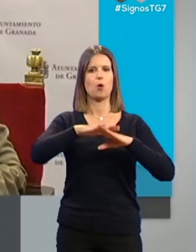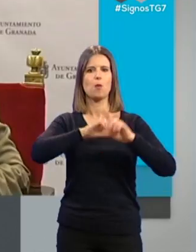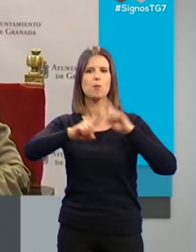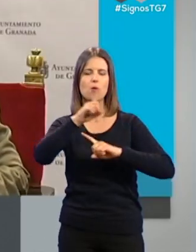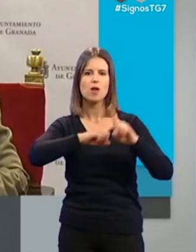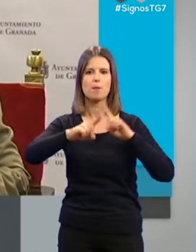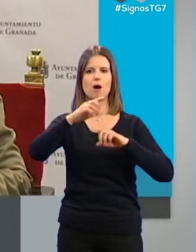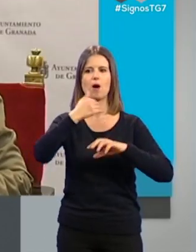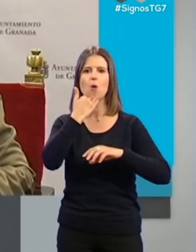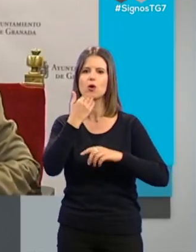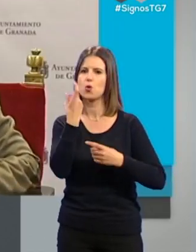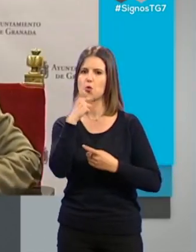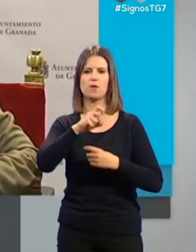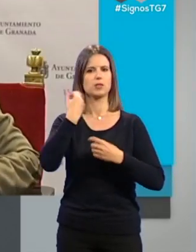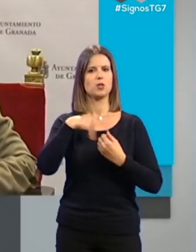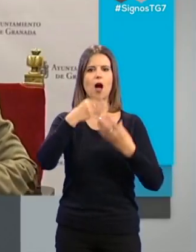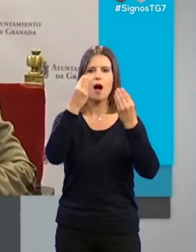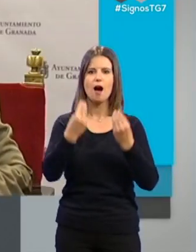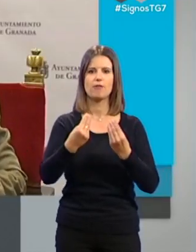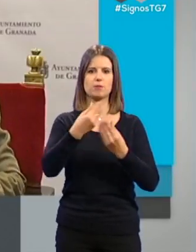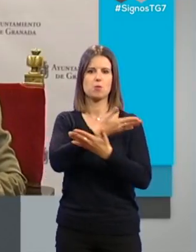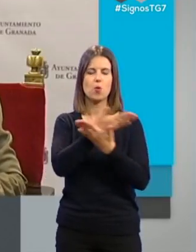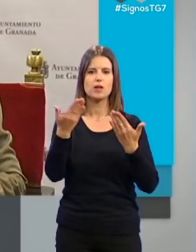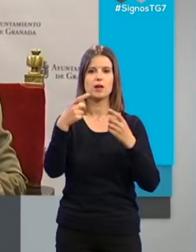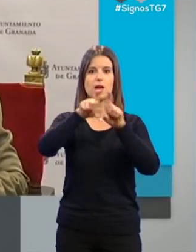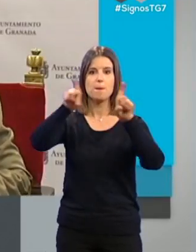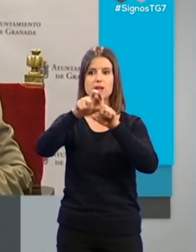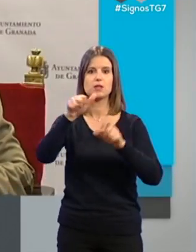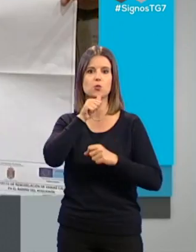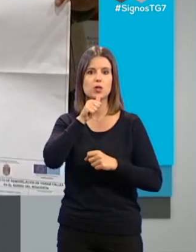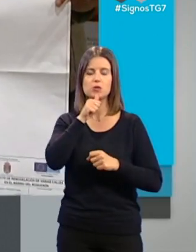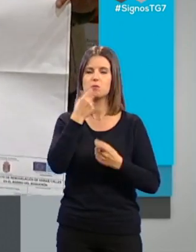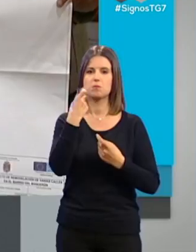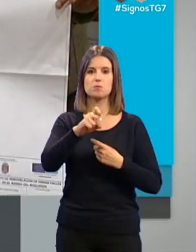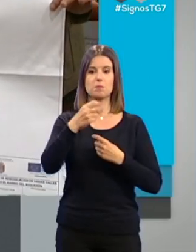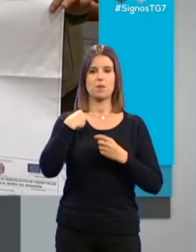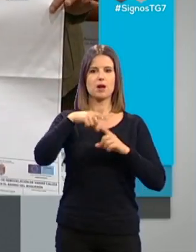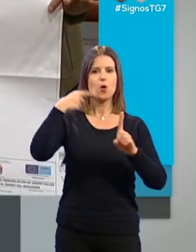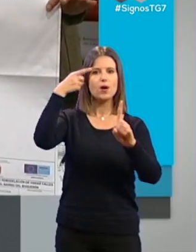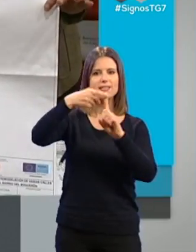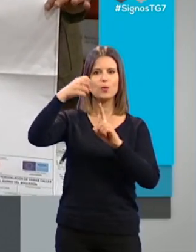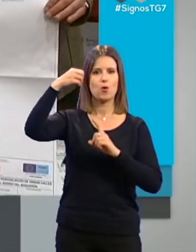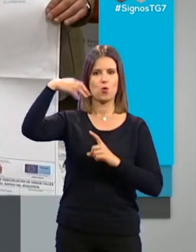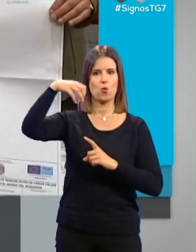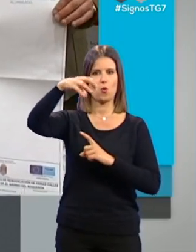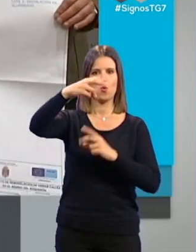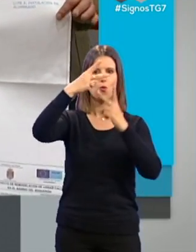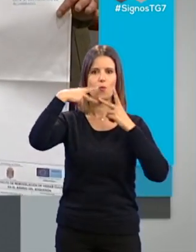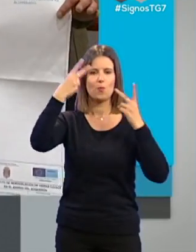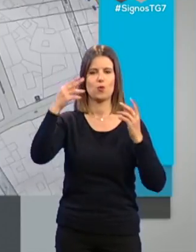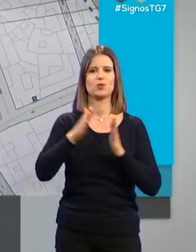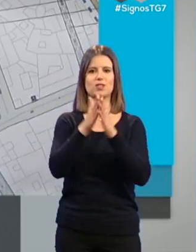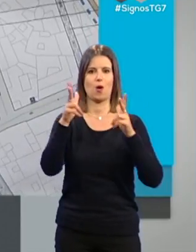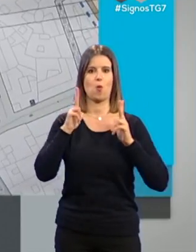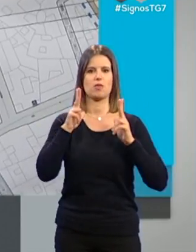por algún tipo de suministro con las empresas suministradoras. Sobre la mejora del alumbrado público en San Juan de Dios, el